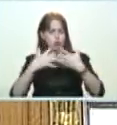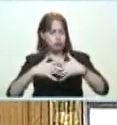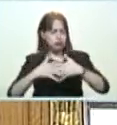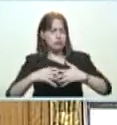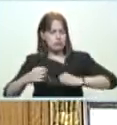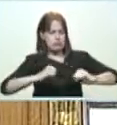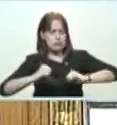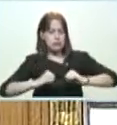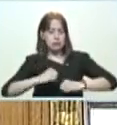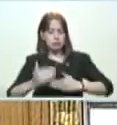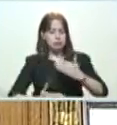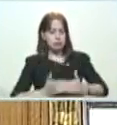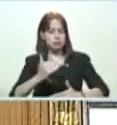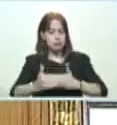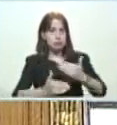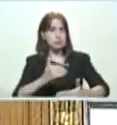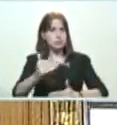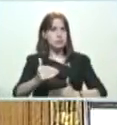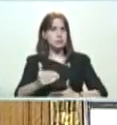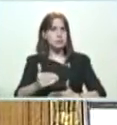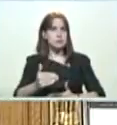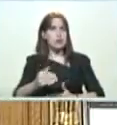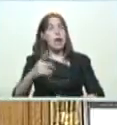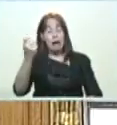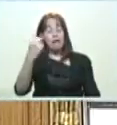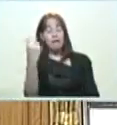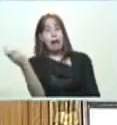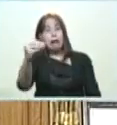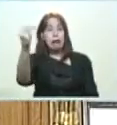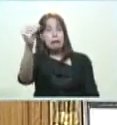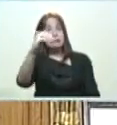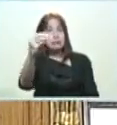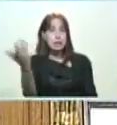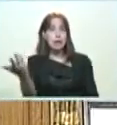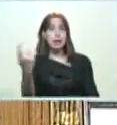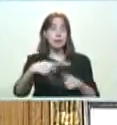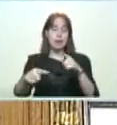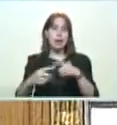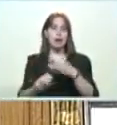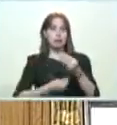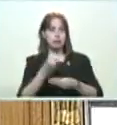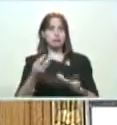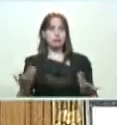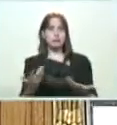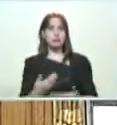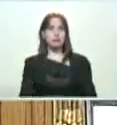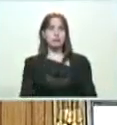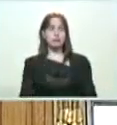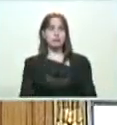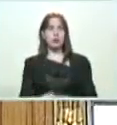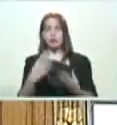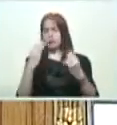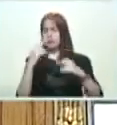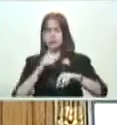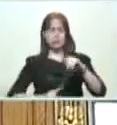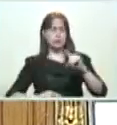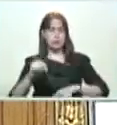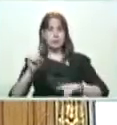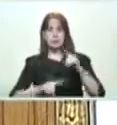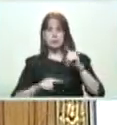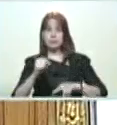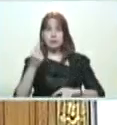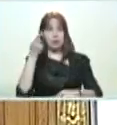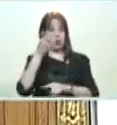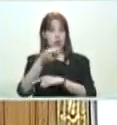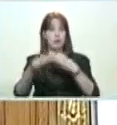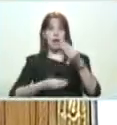ya hemos avanzado. Claro que falta mucho todavía por hacer. Mucho, mucho, mucho, mucho, mucho. Pero hay